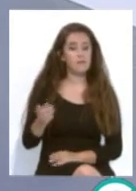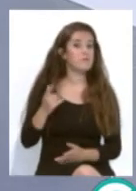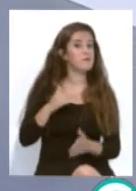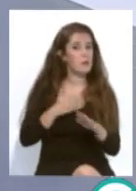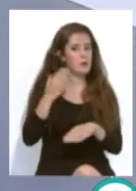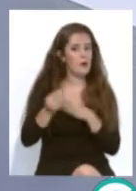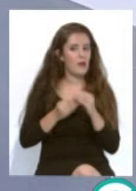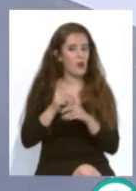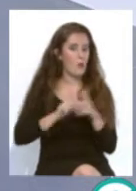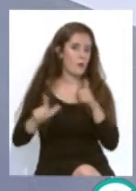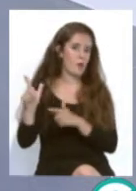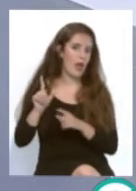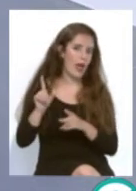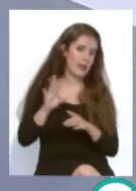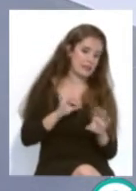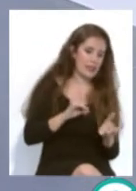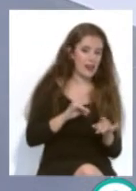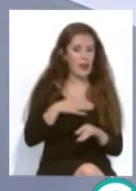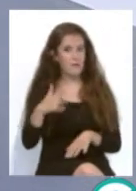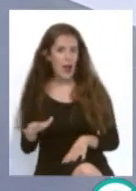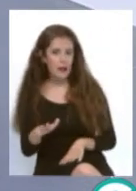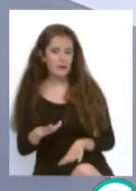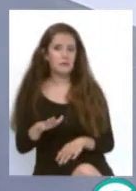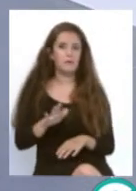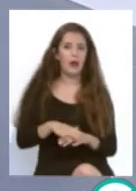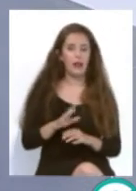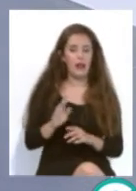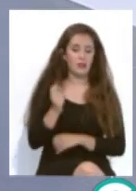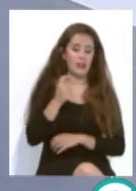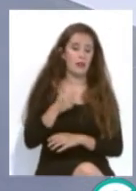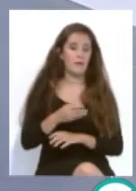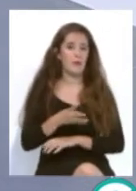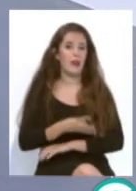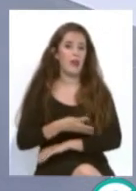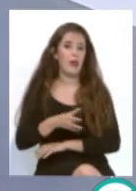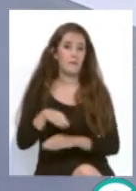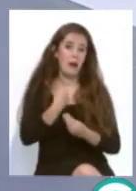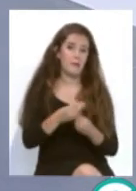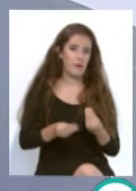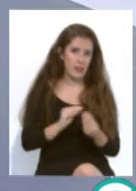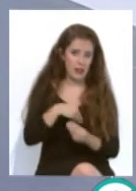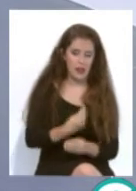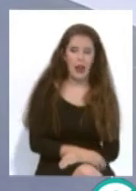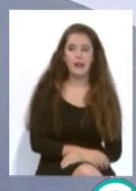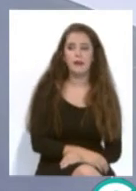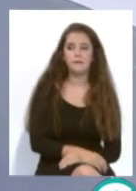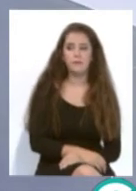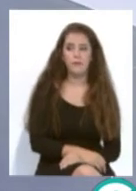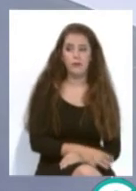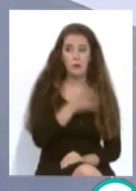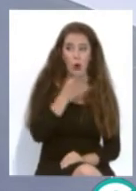viaje entre tierra y mar para llegar a las palmas de Gran Canaria, porque ayer, justamente, en